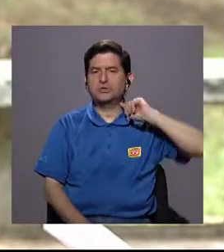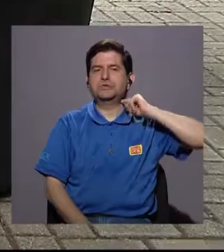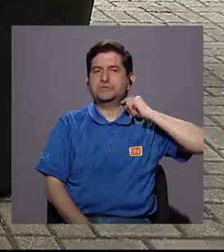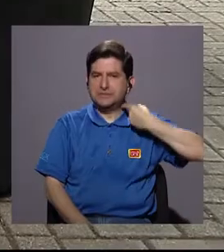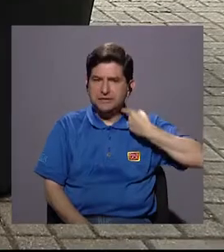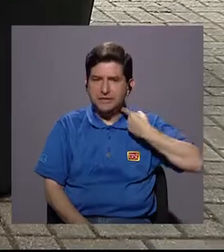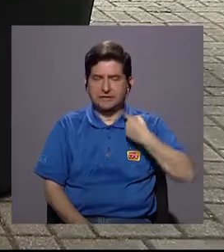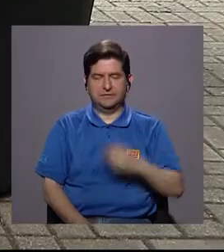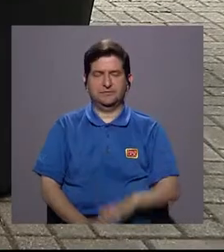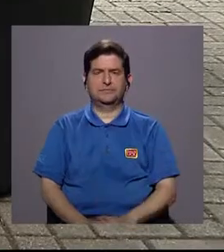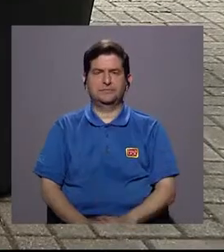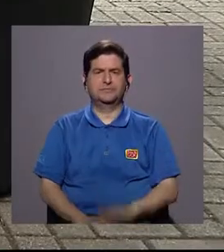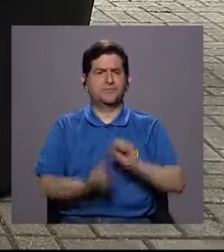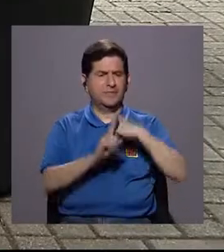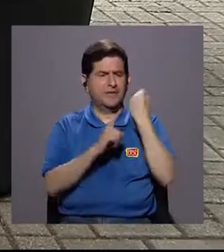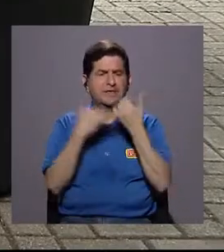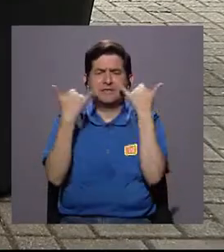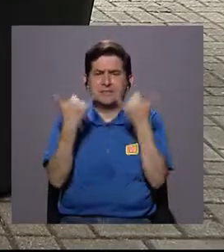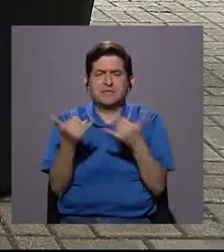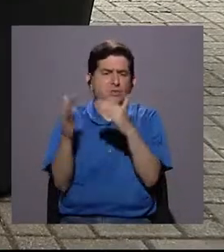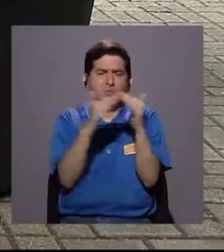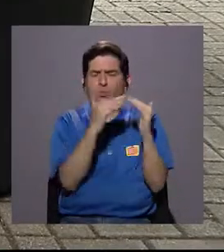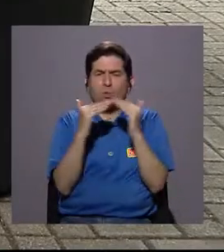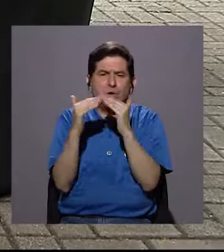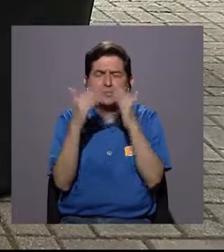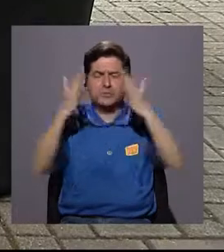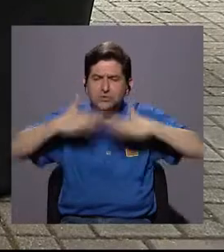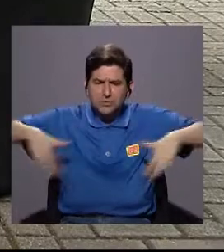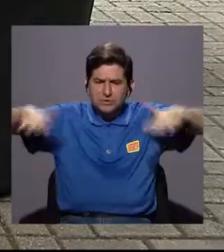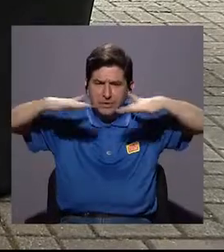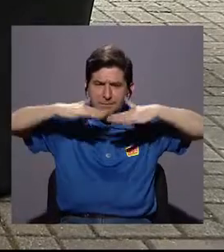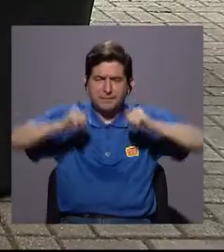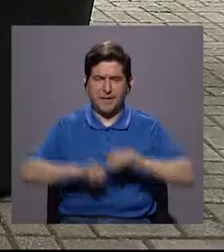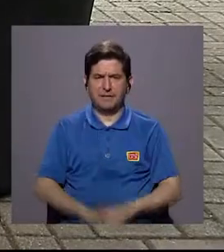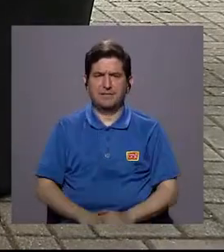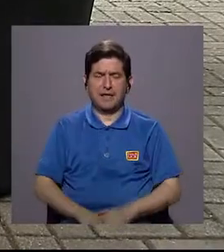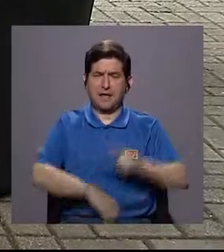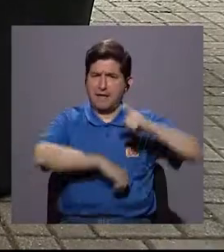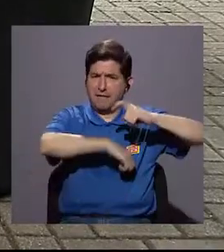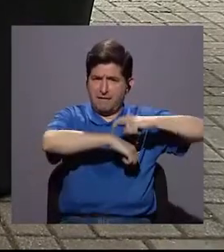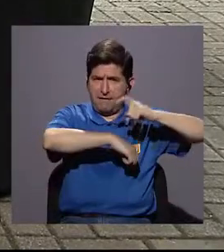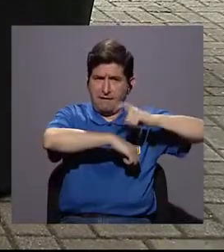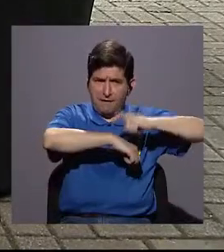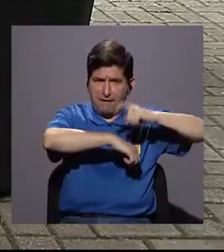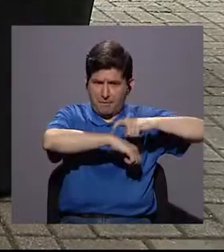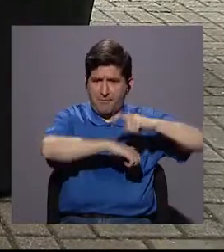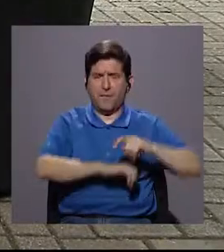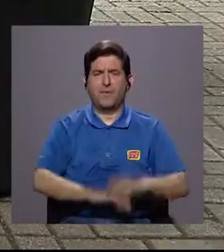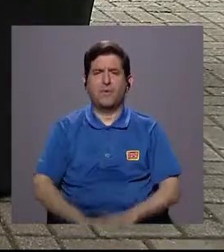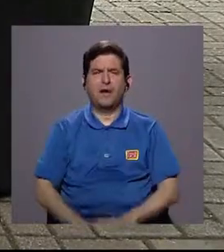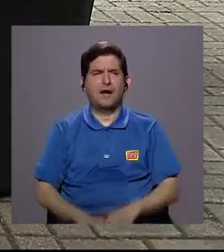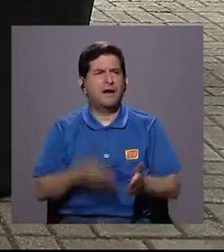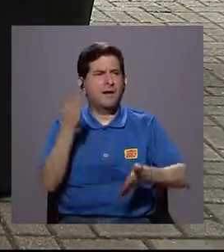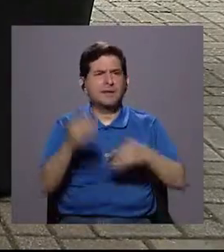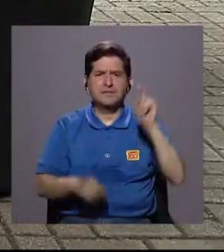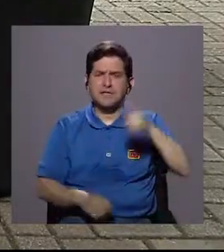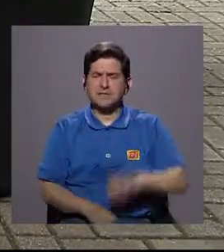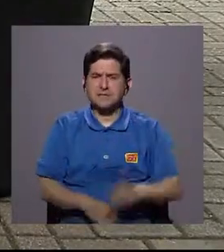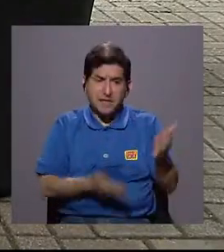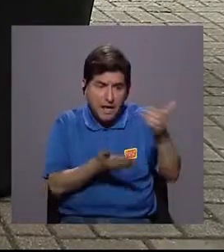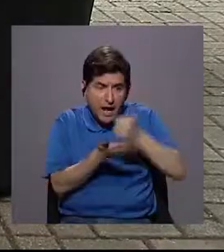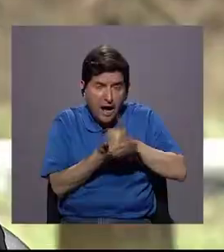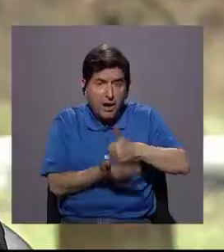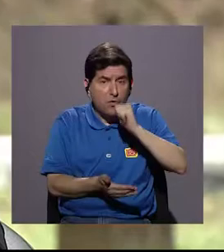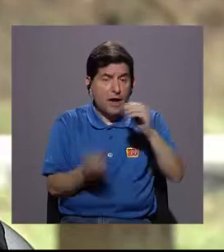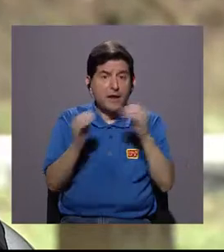del medio. Según las condiciones actuales de la población y del ambiente, ¿hay una época en la cual haya que ahorrar y cuidar